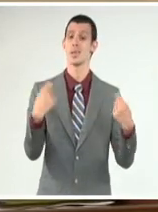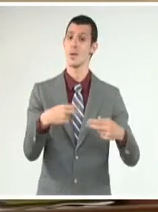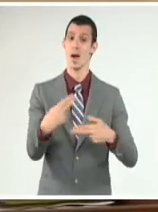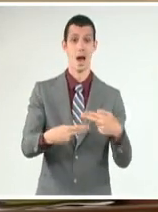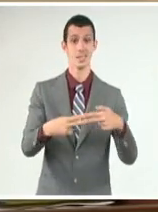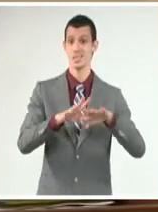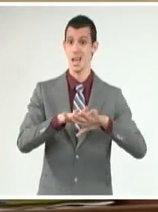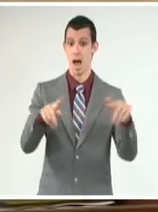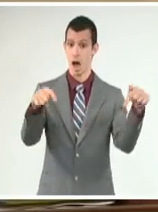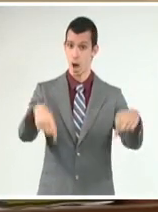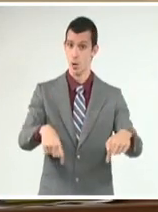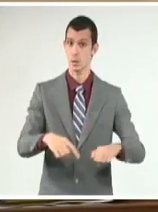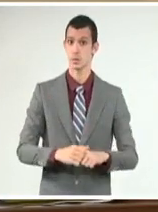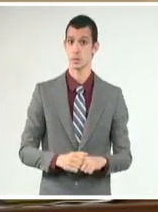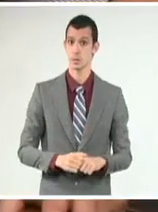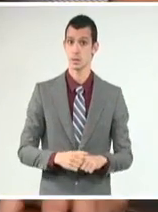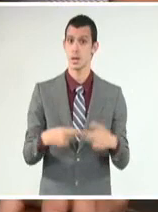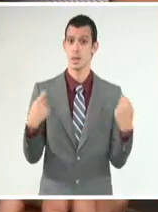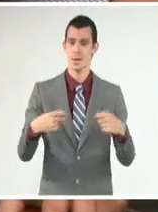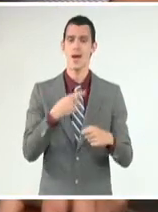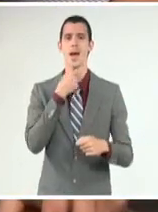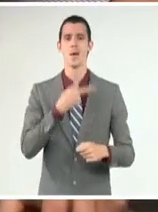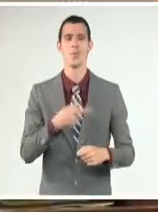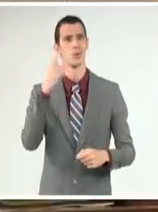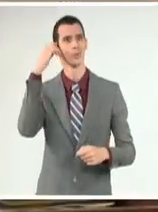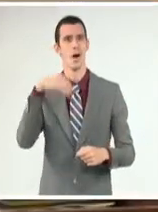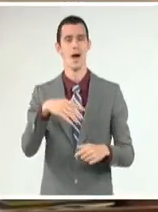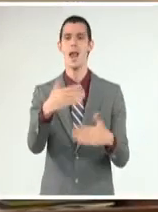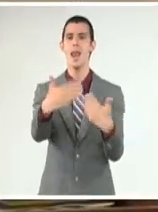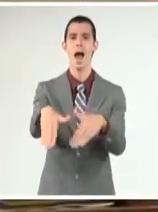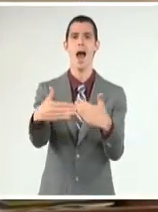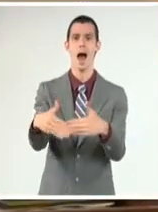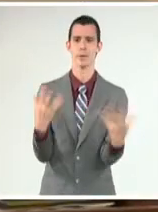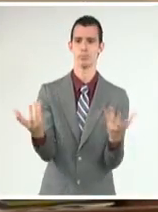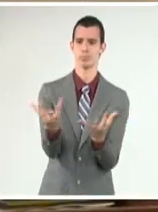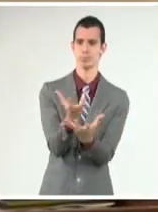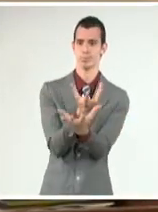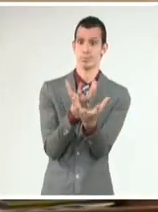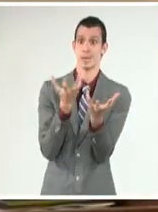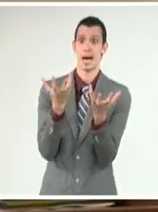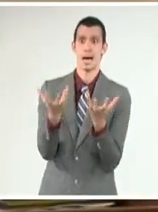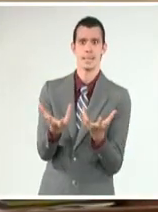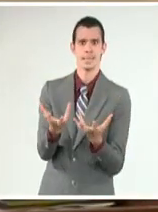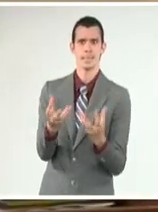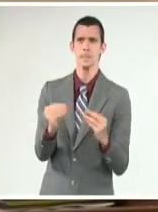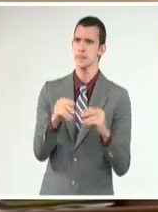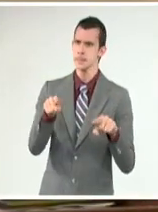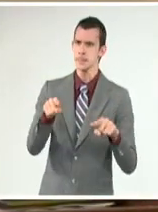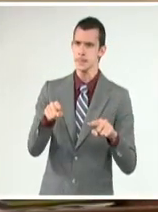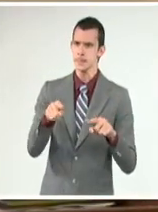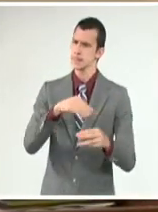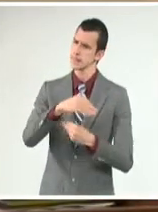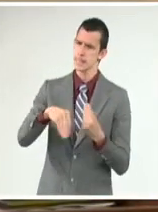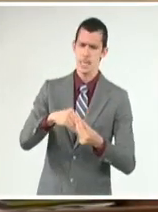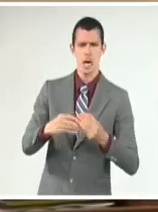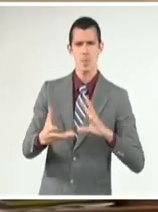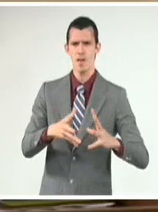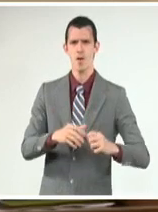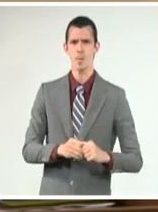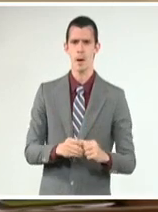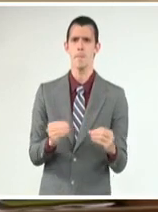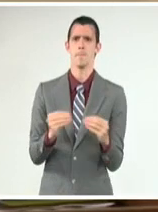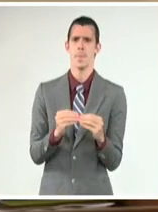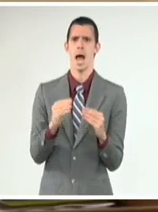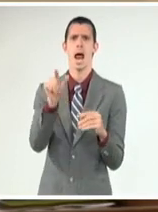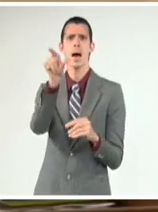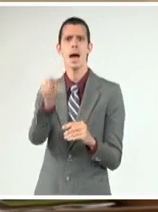no funcionan bien, como es este tema de la movilidad. Tenemos que ver cómo enderezamos los errores que discutimos ayer del funcionamiento